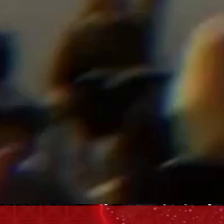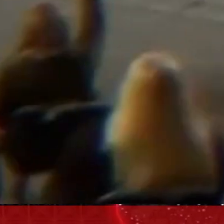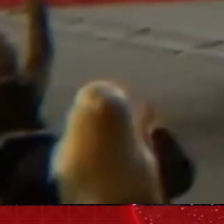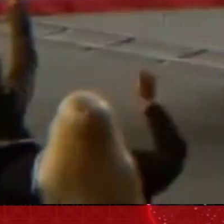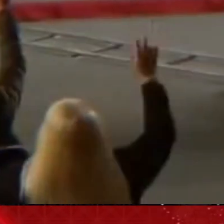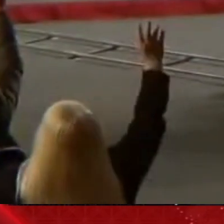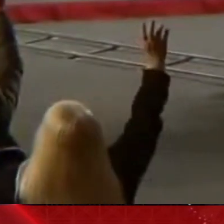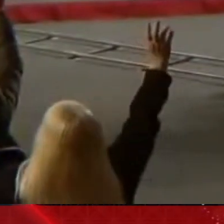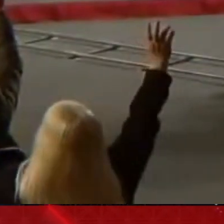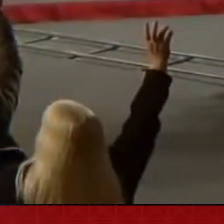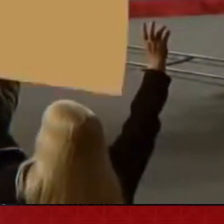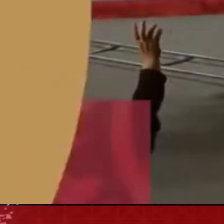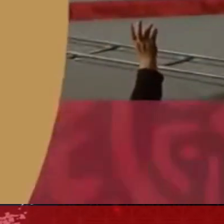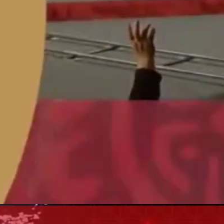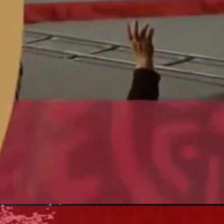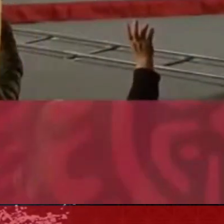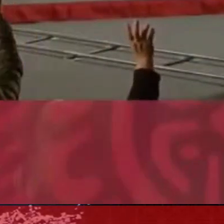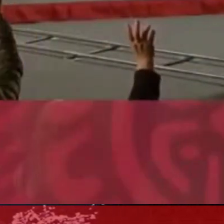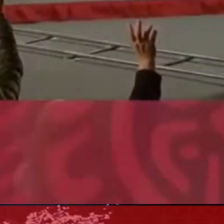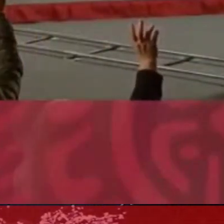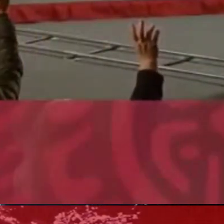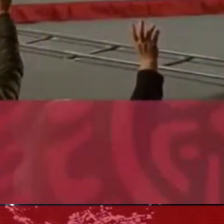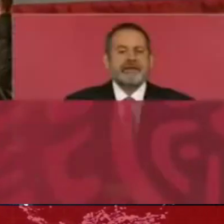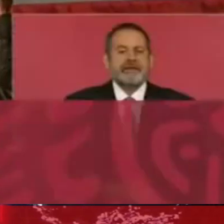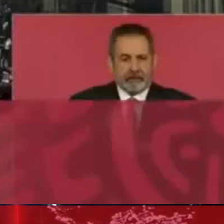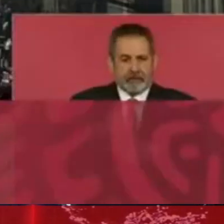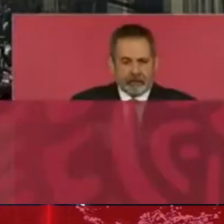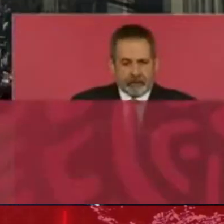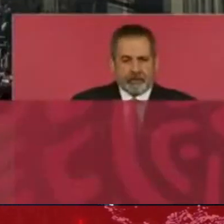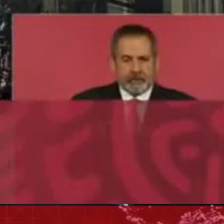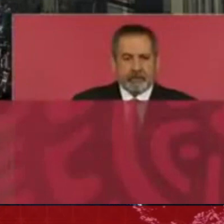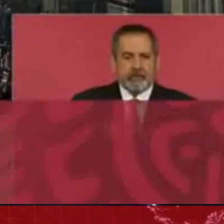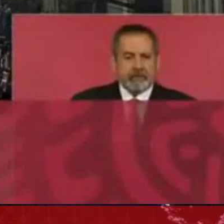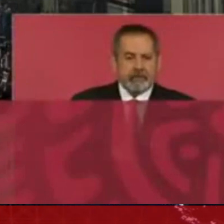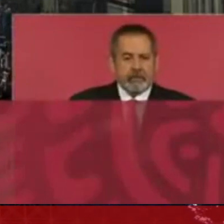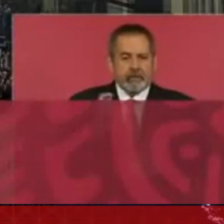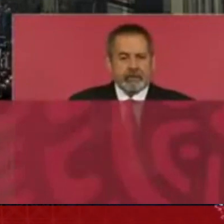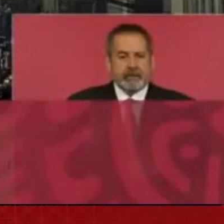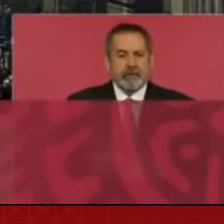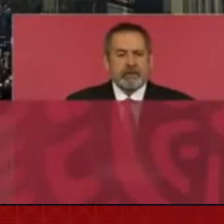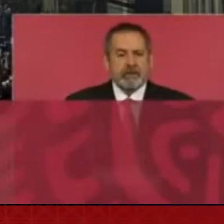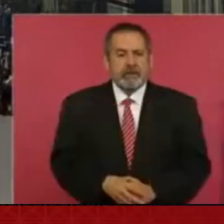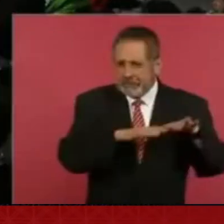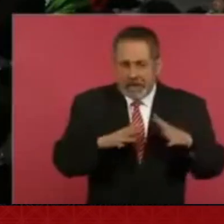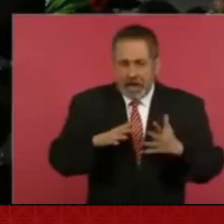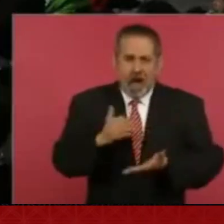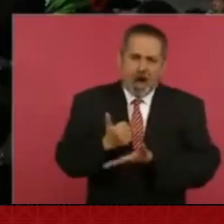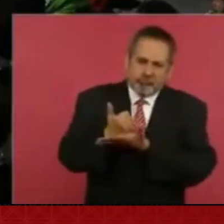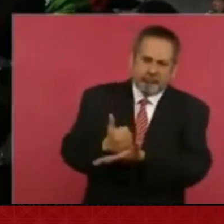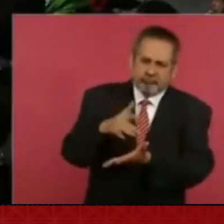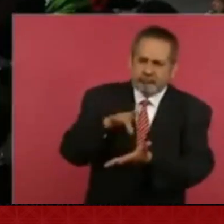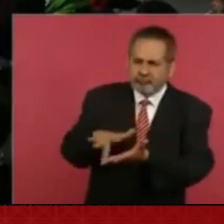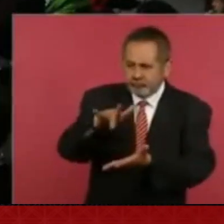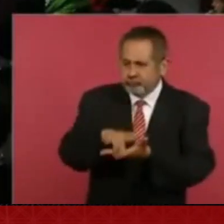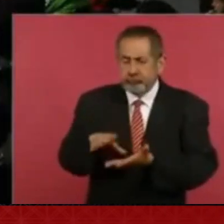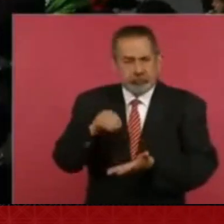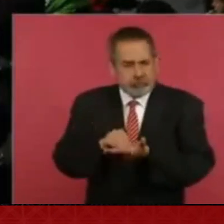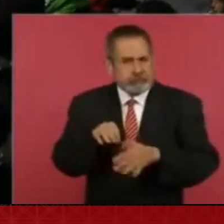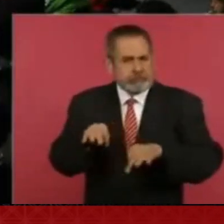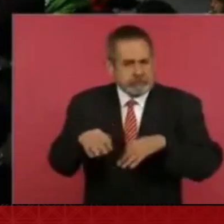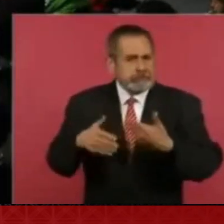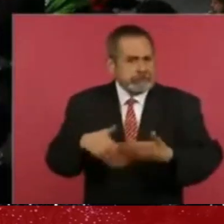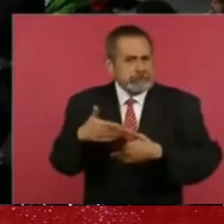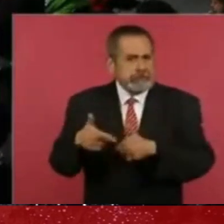El presidente Andrés Manuel López Obrador explicó que se protegerán las zonas ecológicas explotadas por parte de la